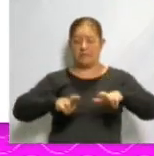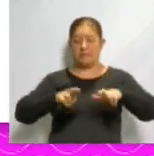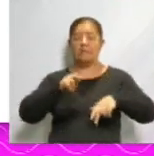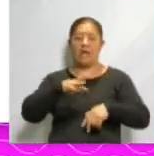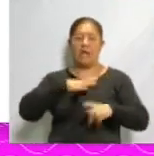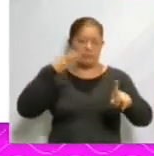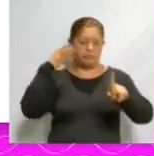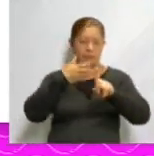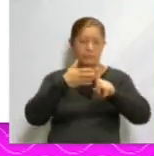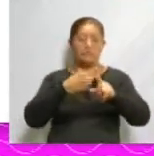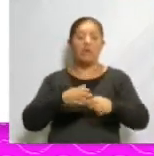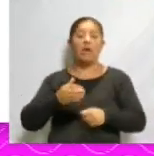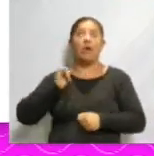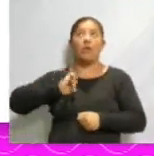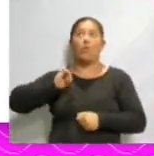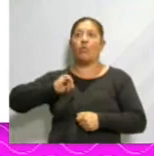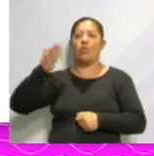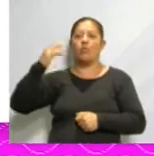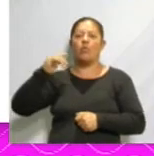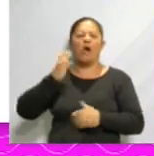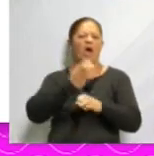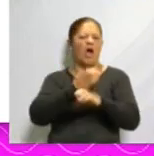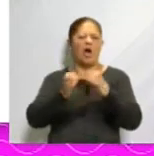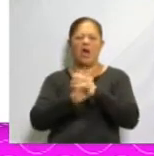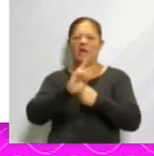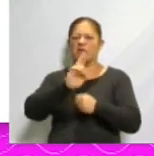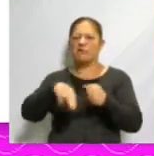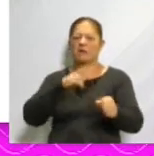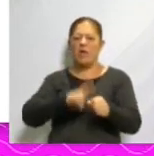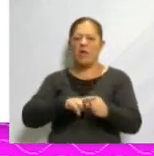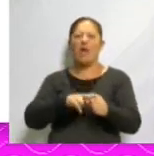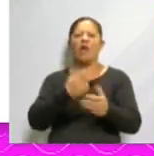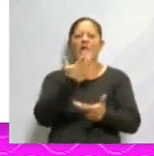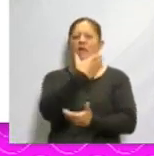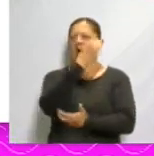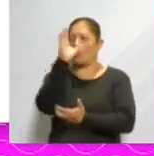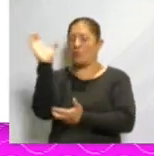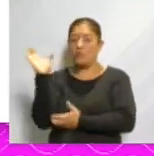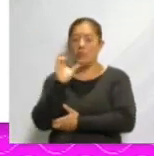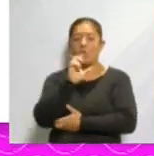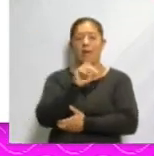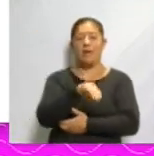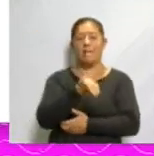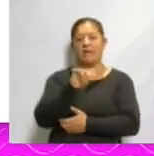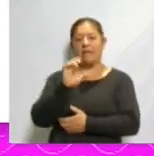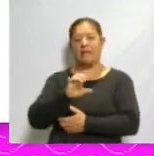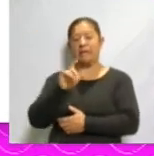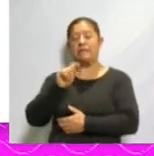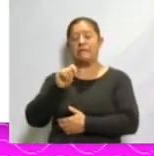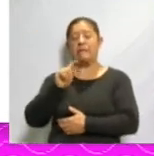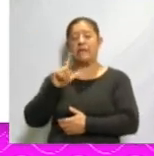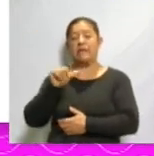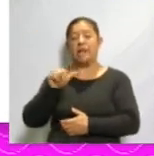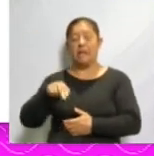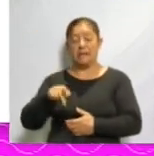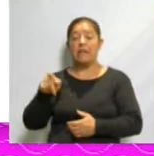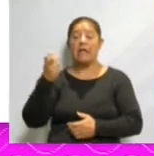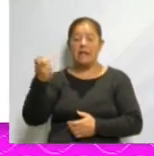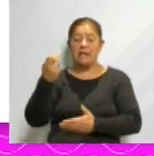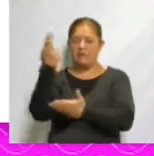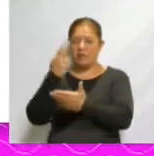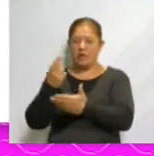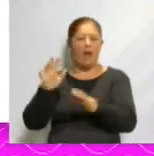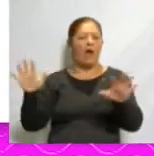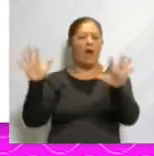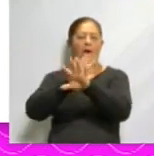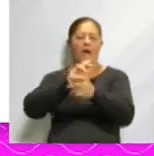aludían a las deidades de los elementos naturales, de la agricultura y el Mictlán. Actualmente esas figuras han sido sustituidas